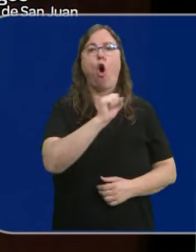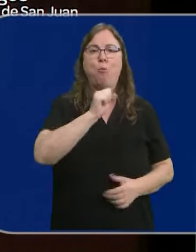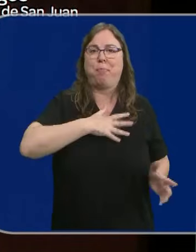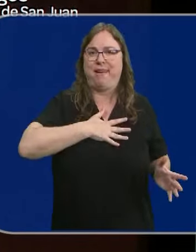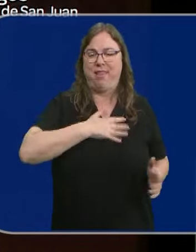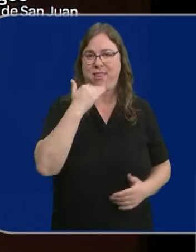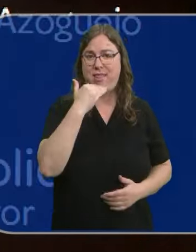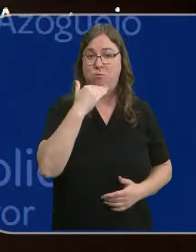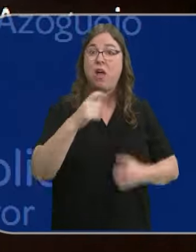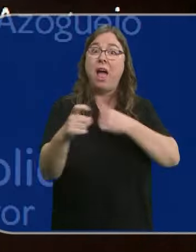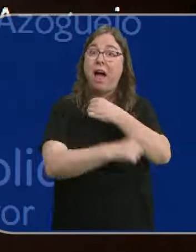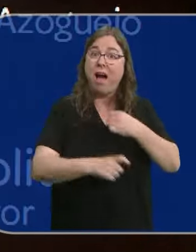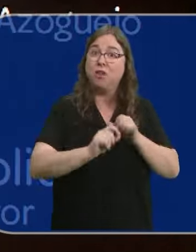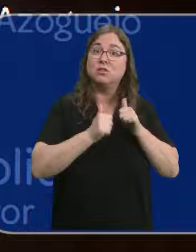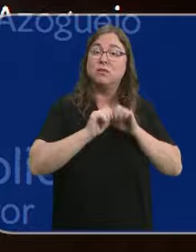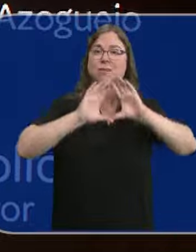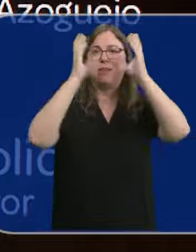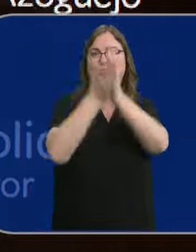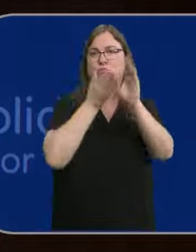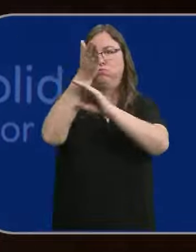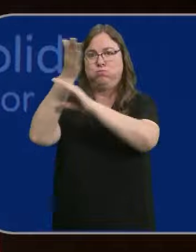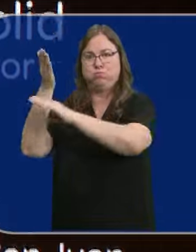mediados de agosto, comenzará su gira internacional.